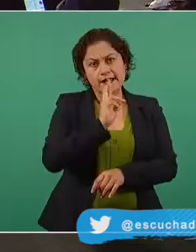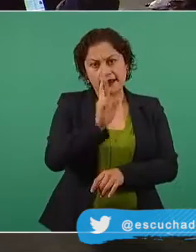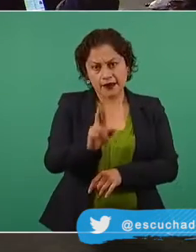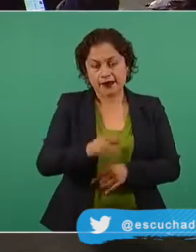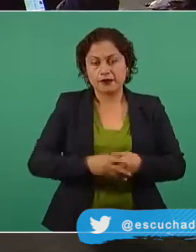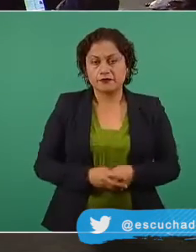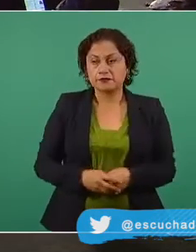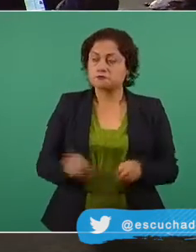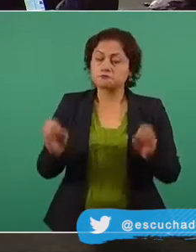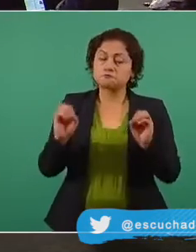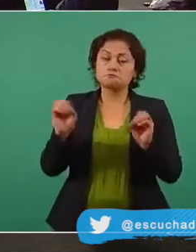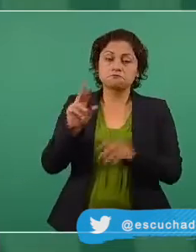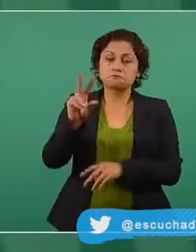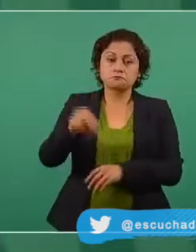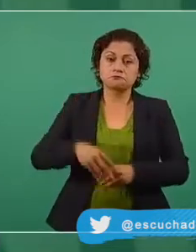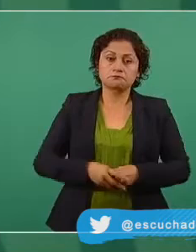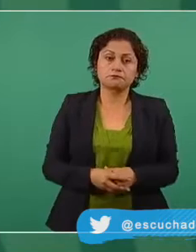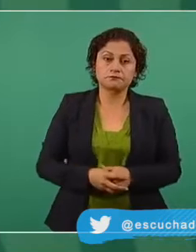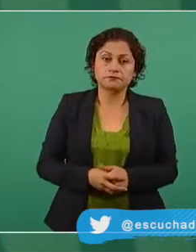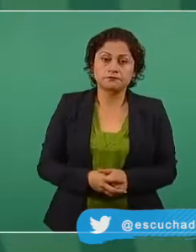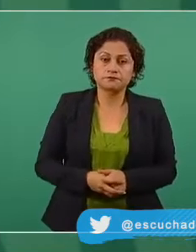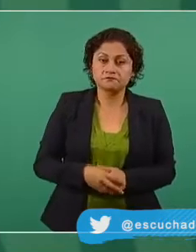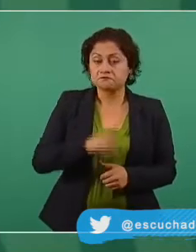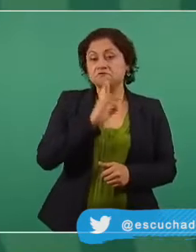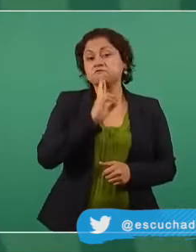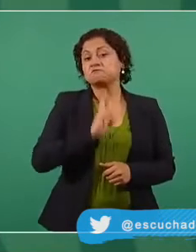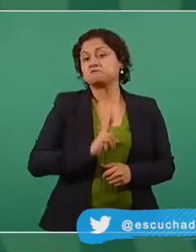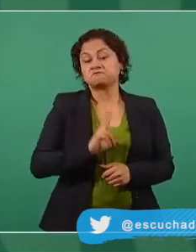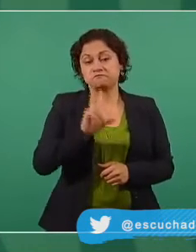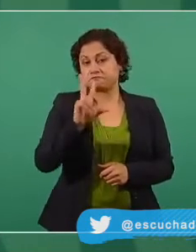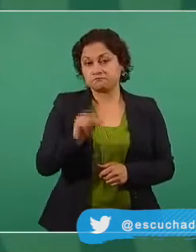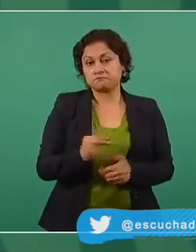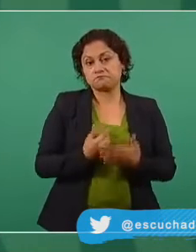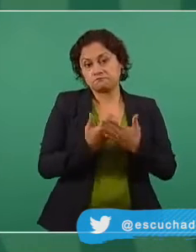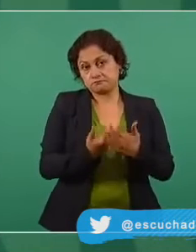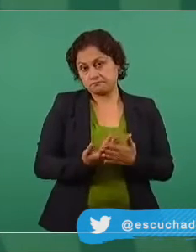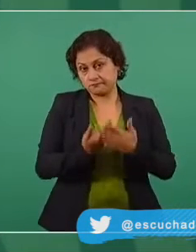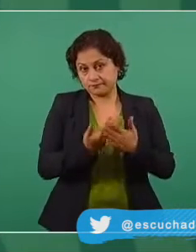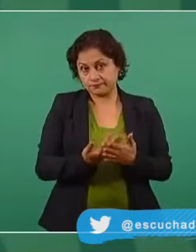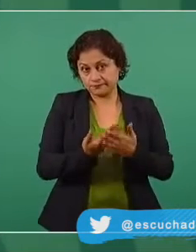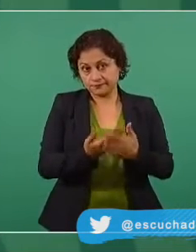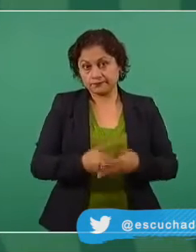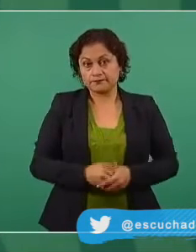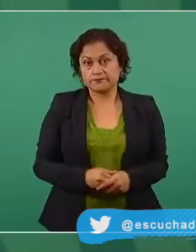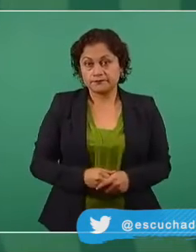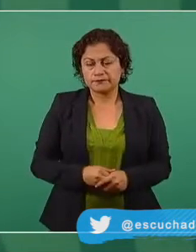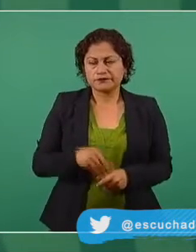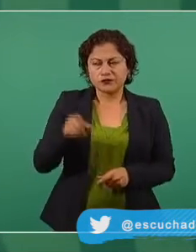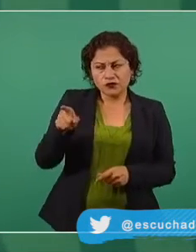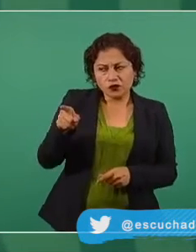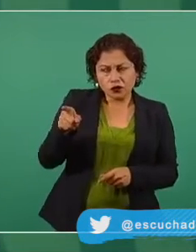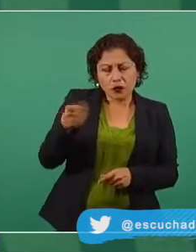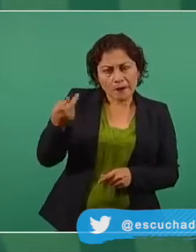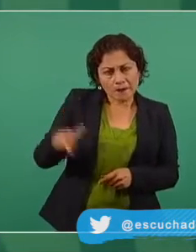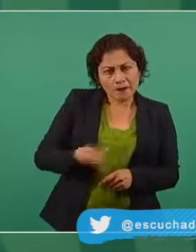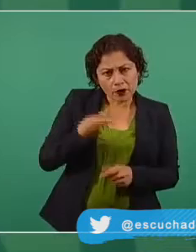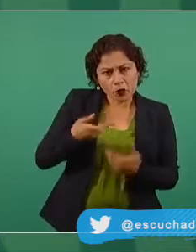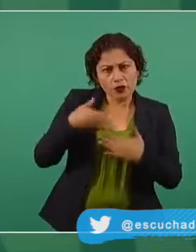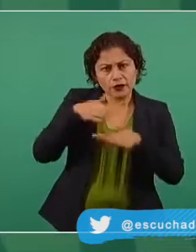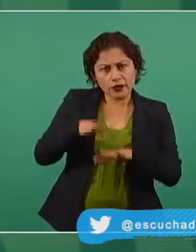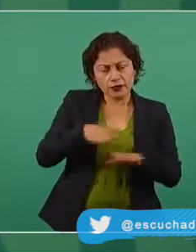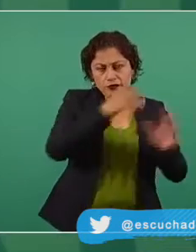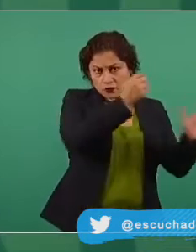sea un ejemplo mundial. Apuesta a que se lleven a cabo en un clima de paz, que no se caiga en ninguna provocación y que se haga valer la